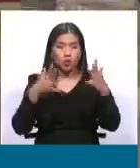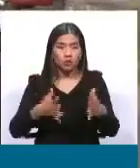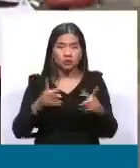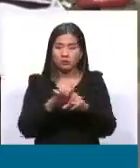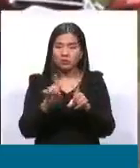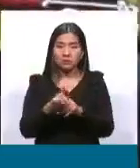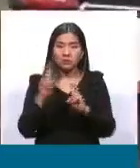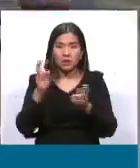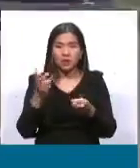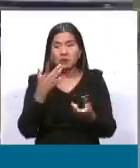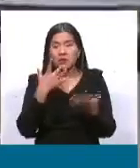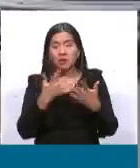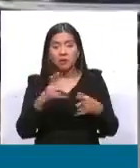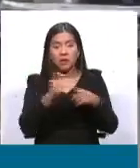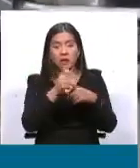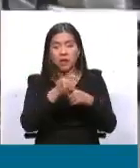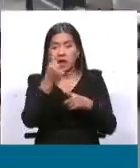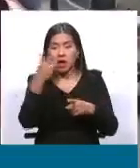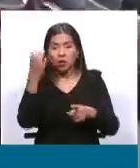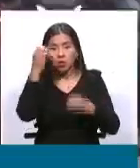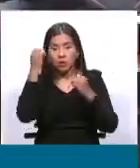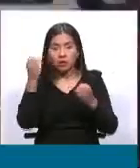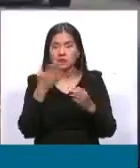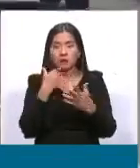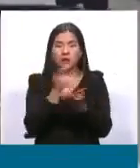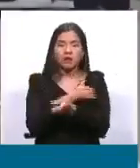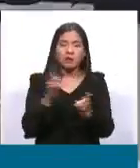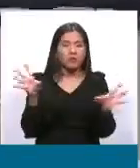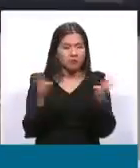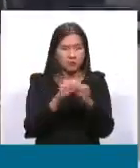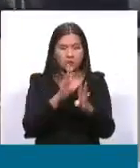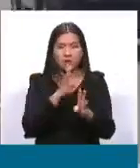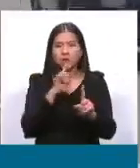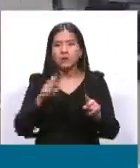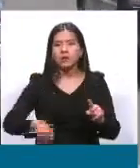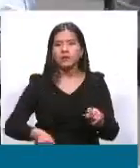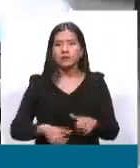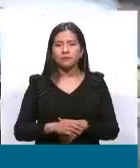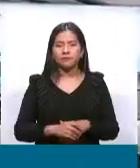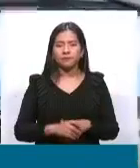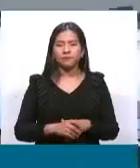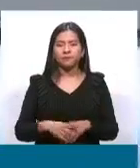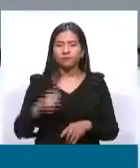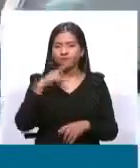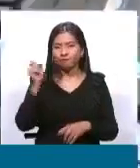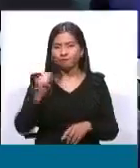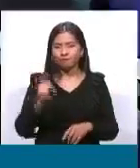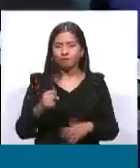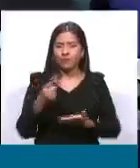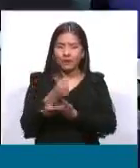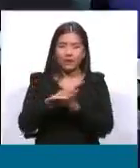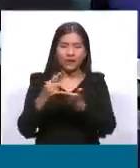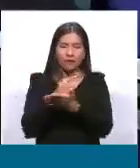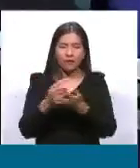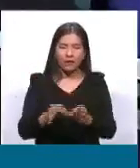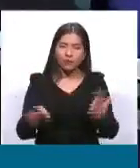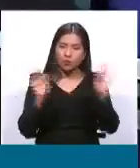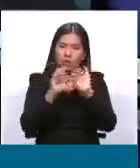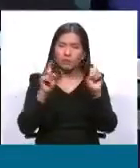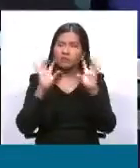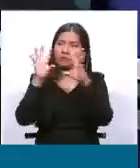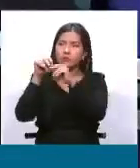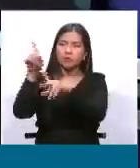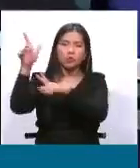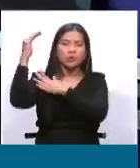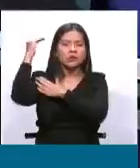sustentables en términos técnicos y, por supuesto, más democráticas. Hace falta un debate técnico, específicamente allá en Santa Cruz,